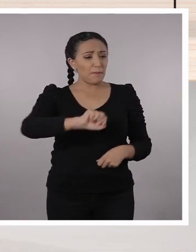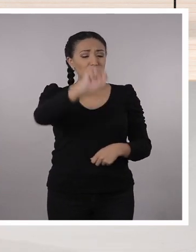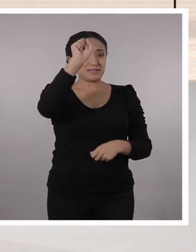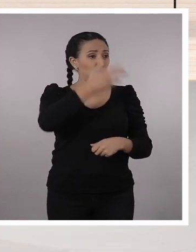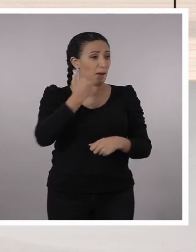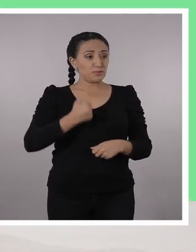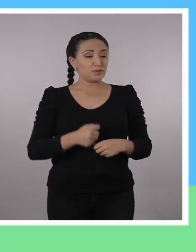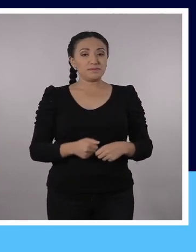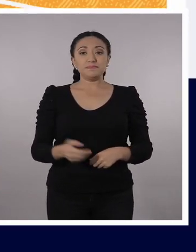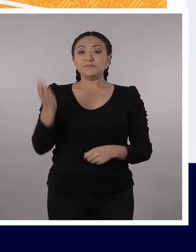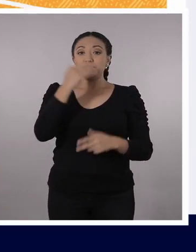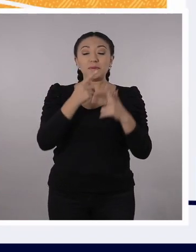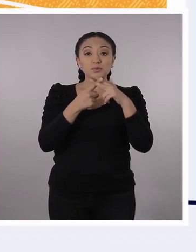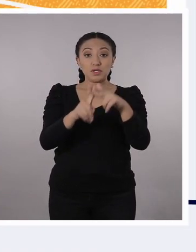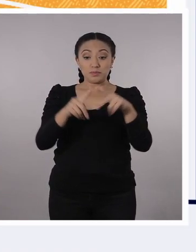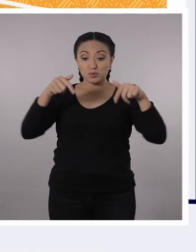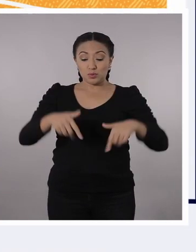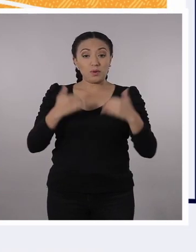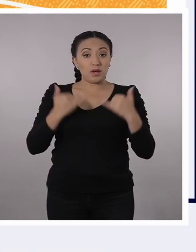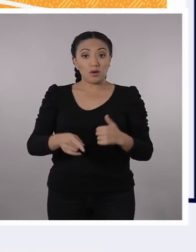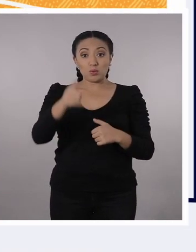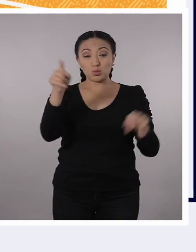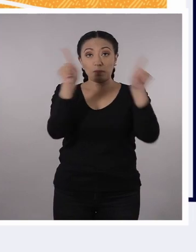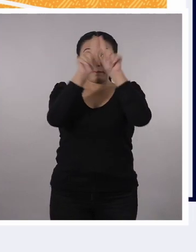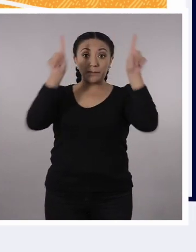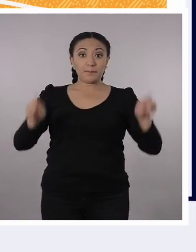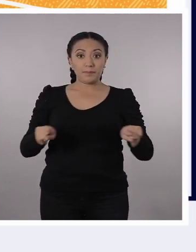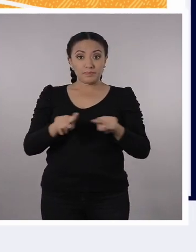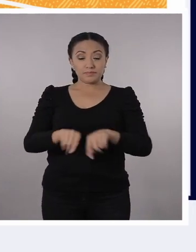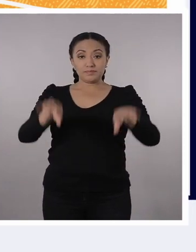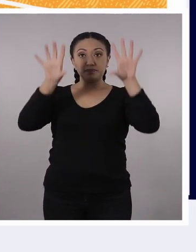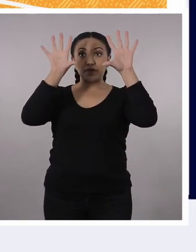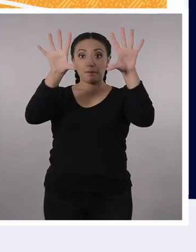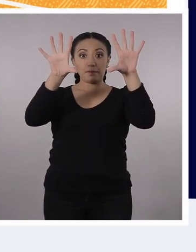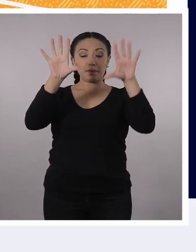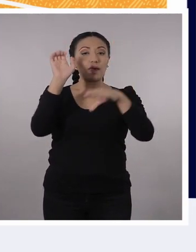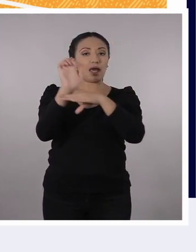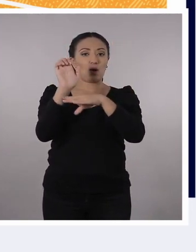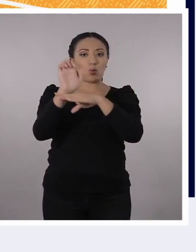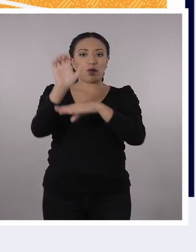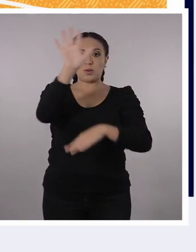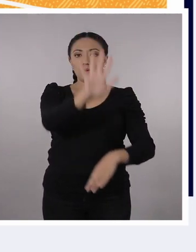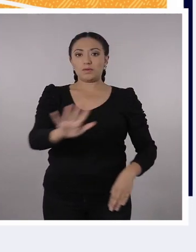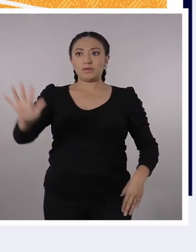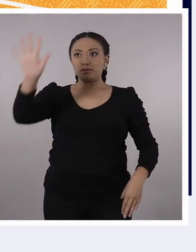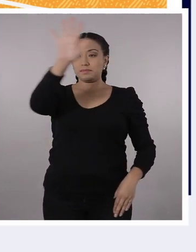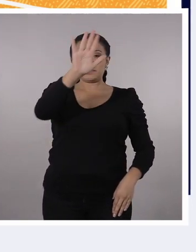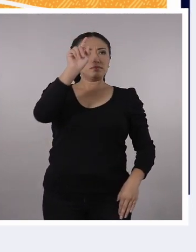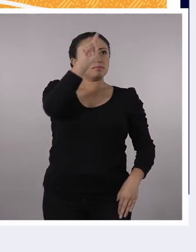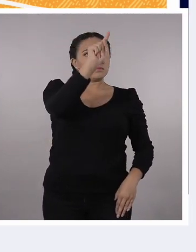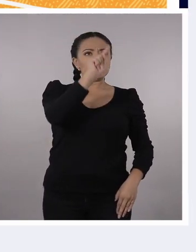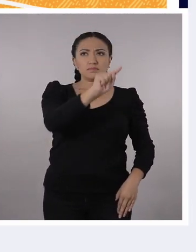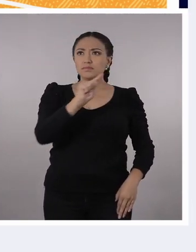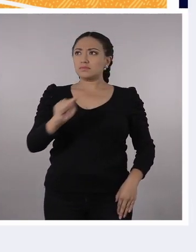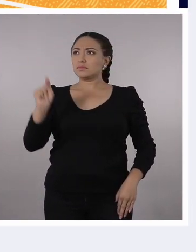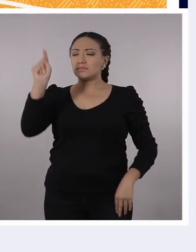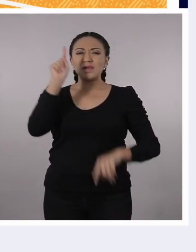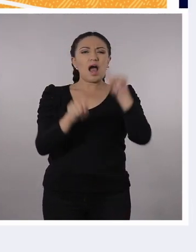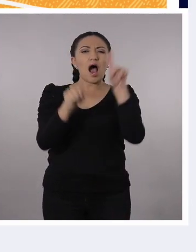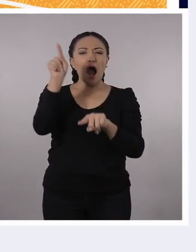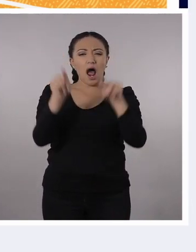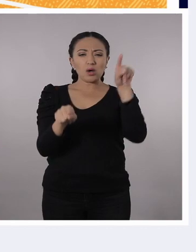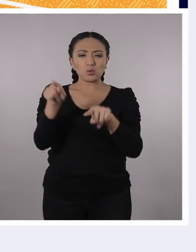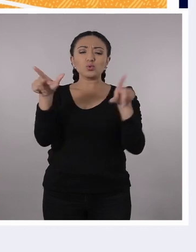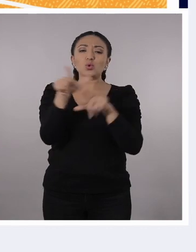profe. Comencemos pronto. Muy bien, vamos a empezar. En este momento en sus pantallas aparece un mapa del Ecuador. En ese mapa están identificadas